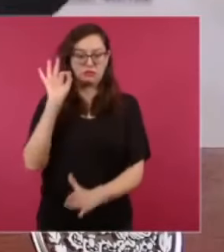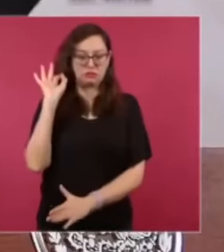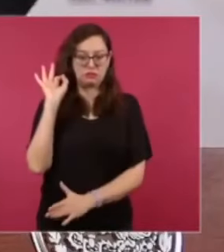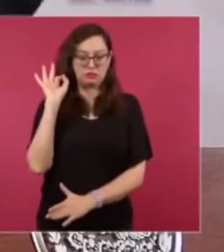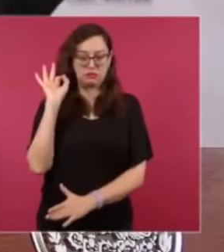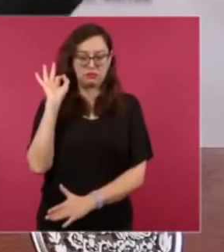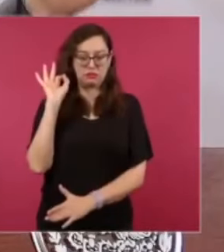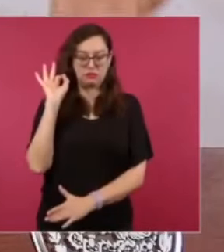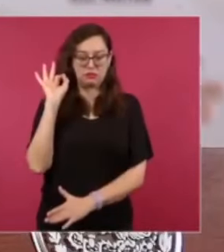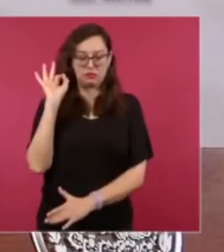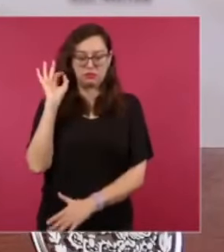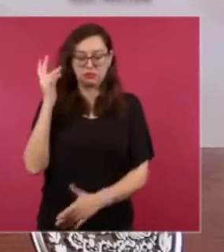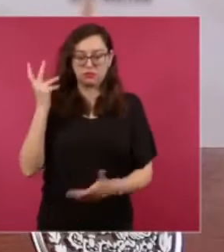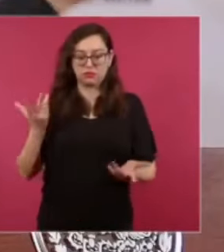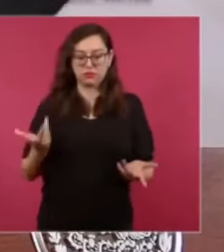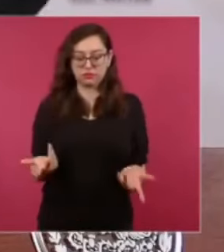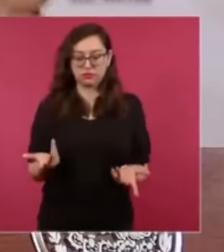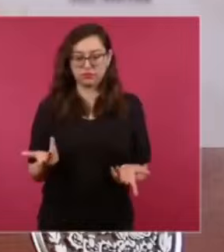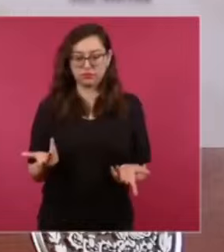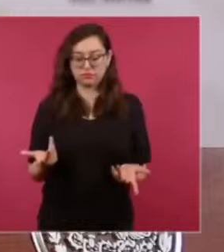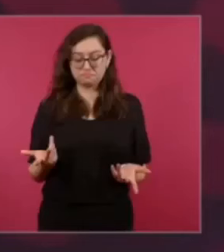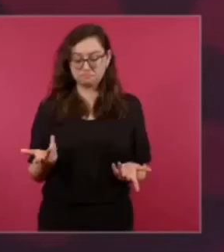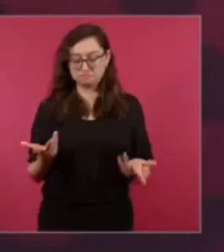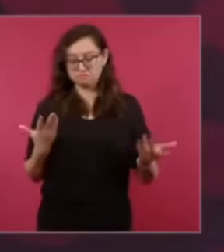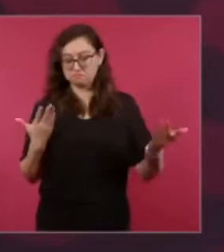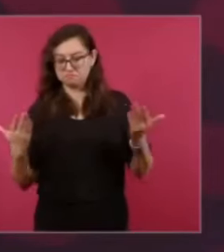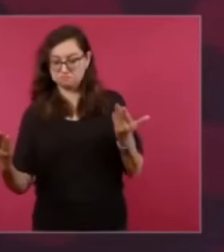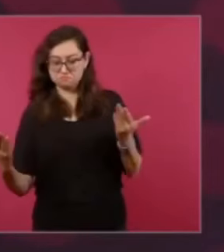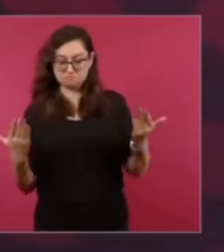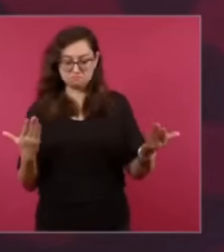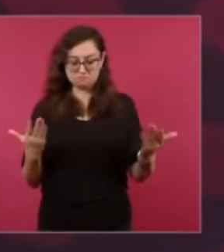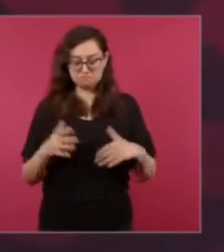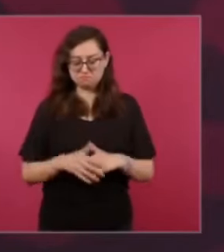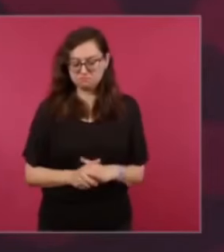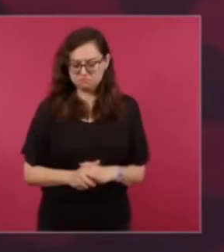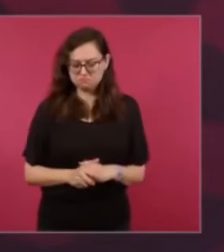de un pequeño grupo,